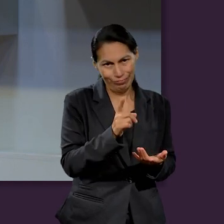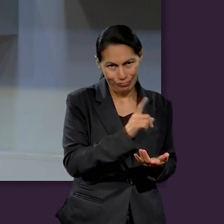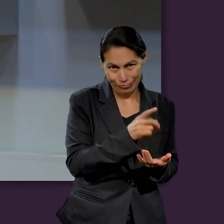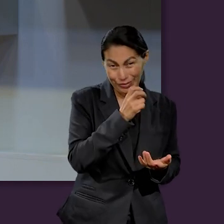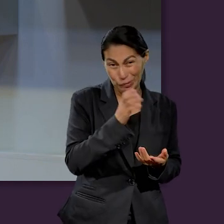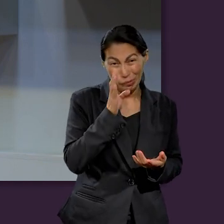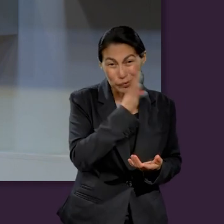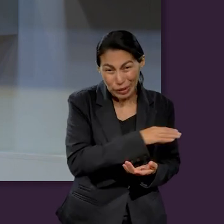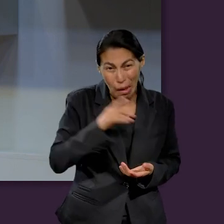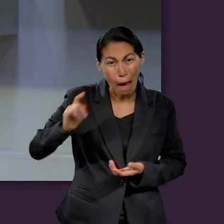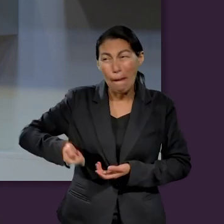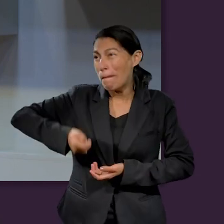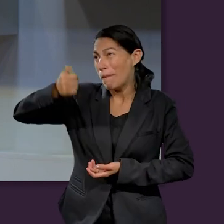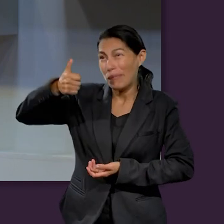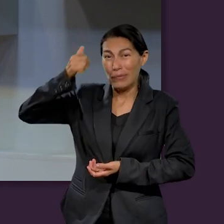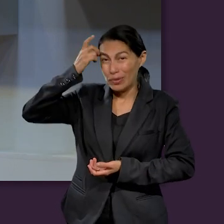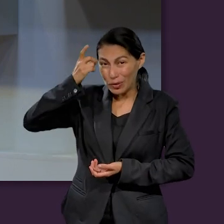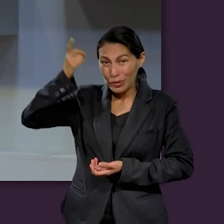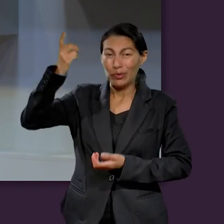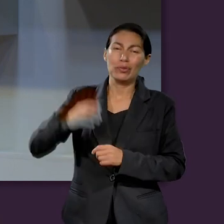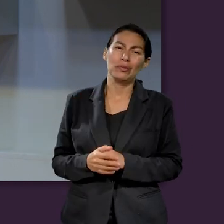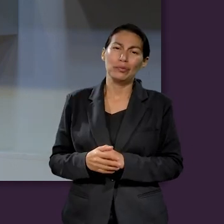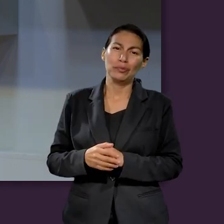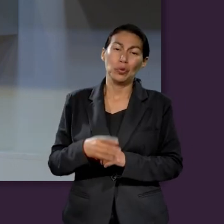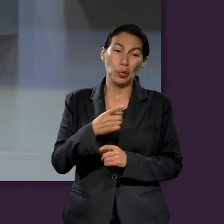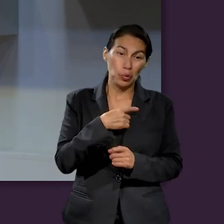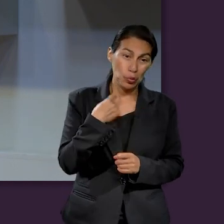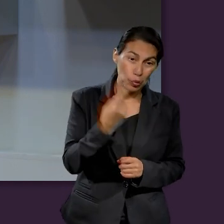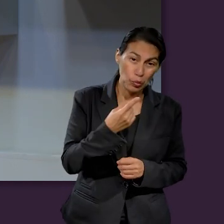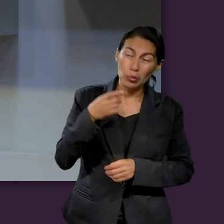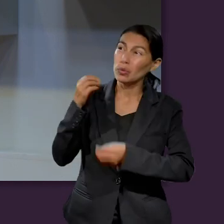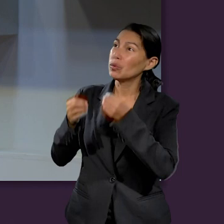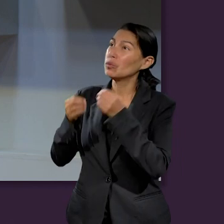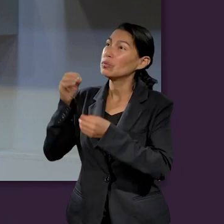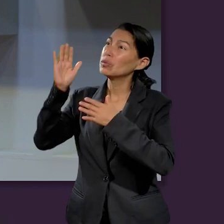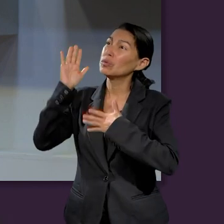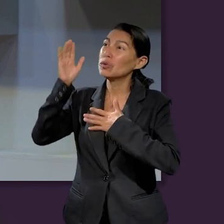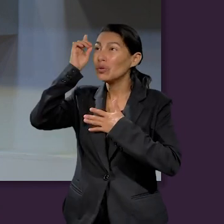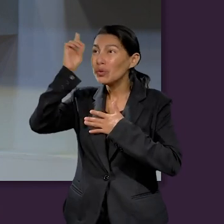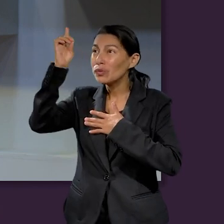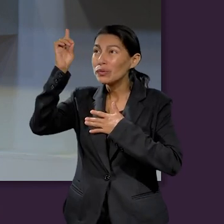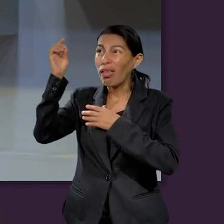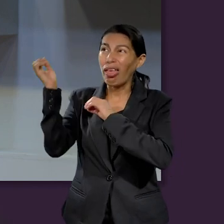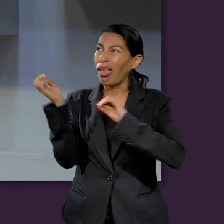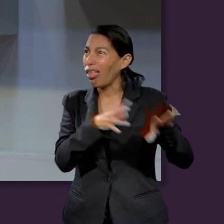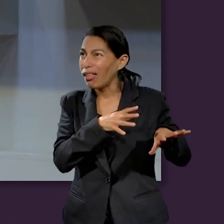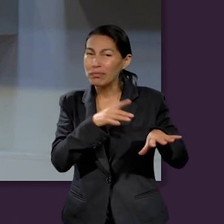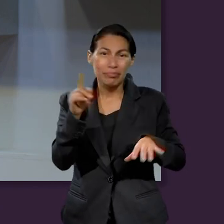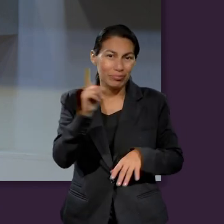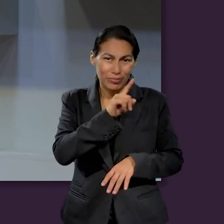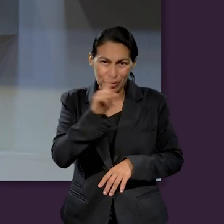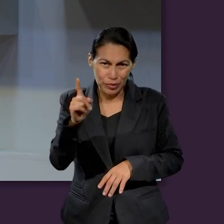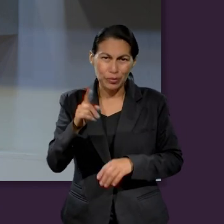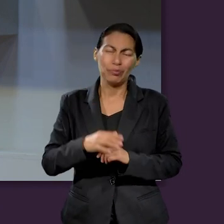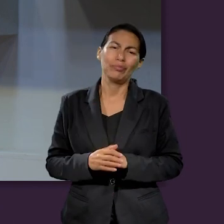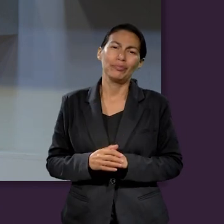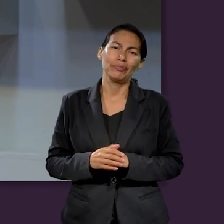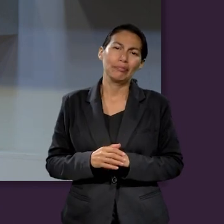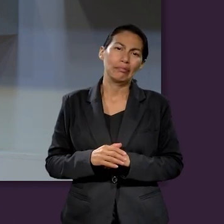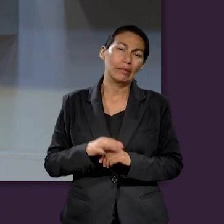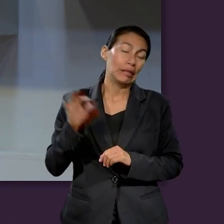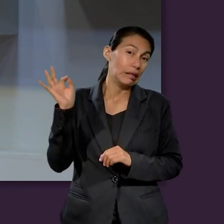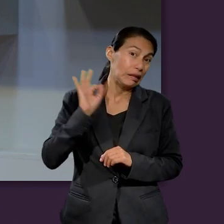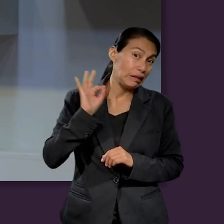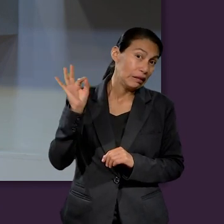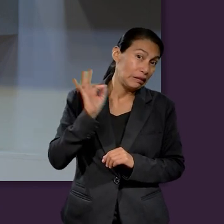amigos lo tengan claro y es tu premisa, la premisa que mencionaste que es una premisa bíblica, ¿no? No dejemos de cumplir nuestro compromiso con